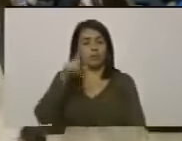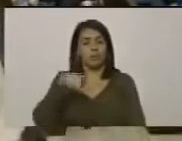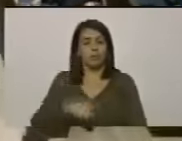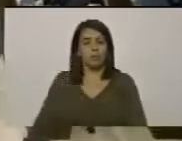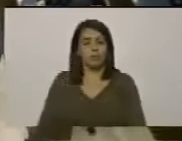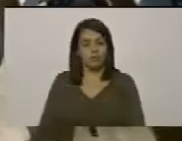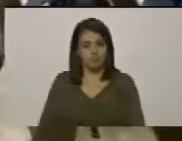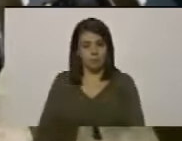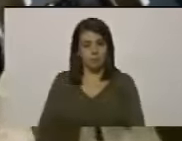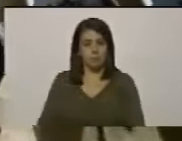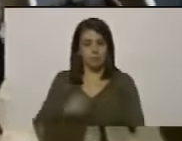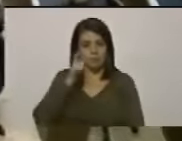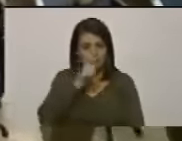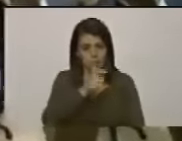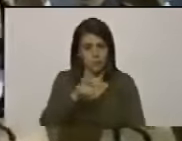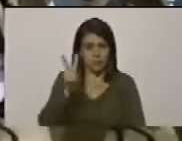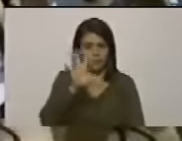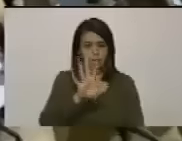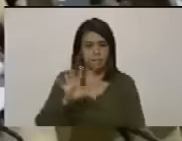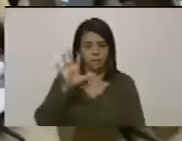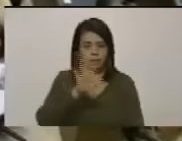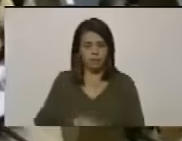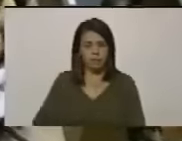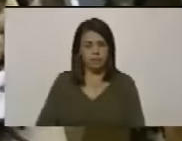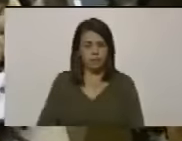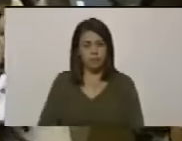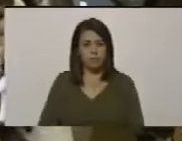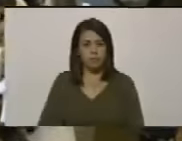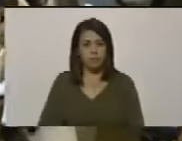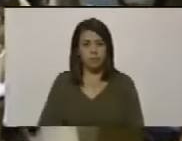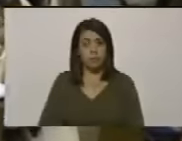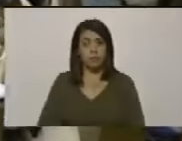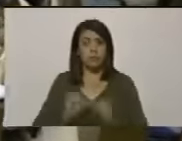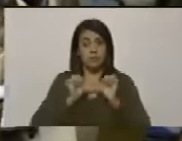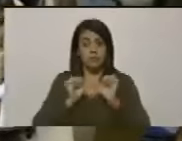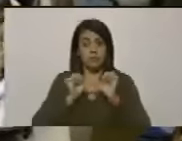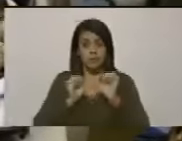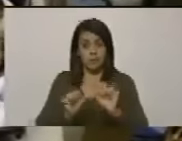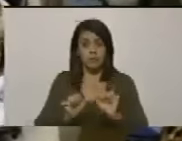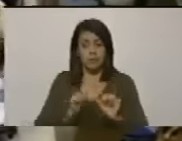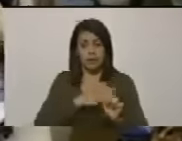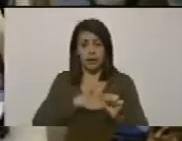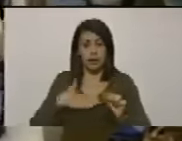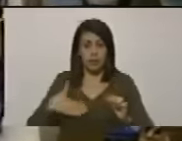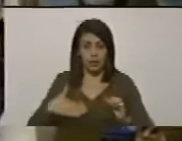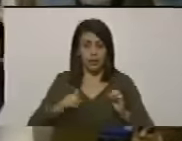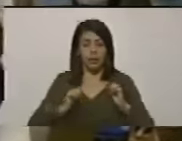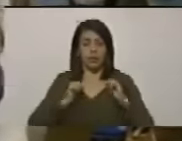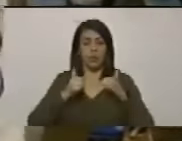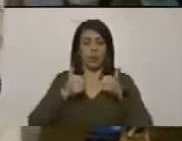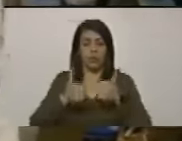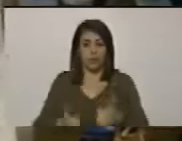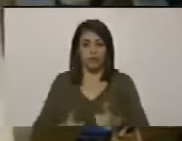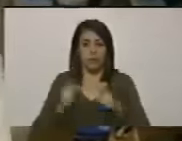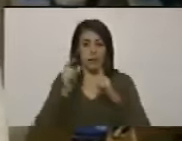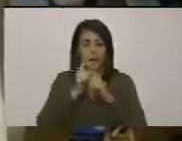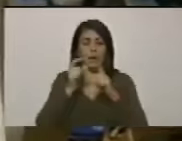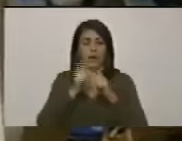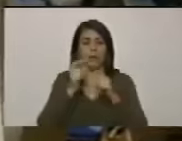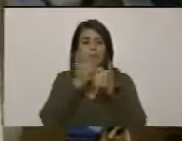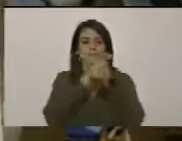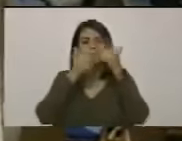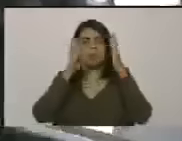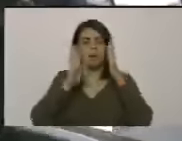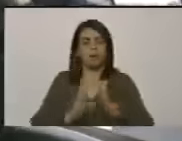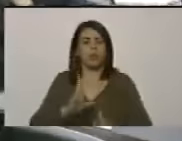al pueblo de Venezuela a quien nos debemos permanentemente. Yo quería comenzar con una frase del libertador